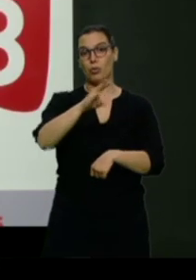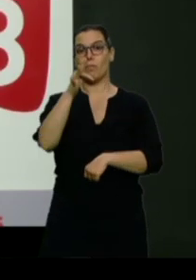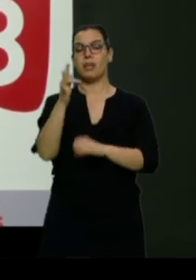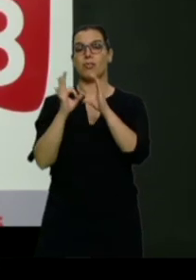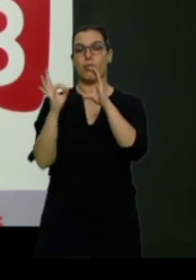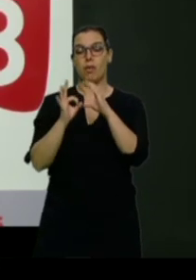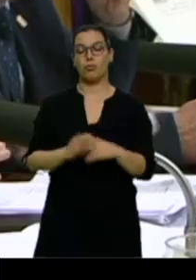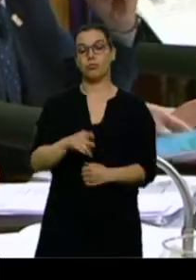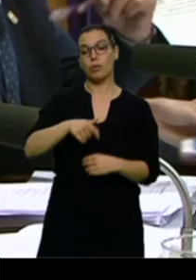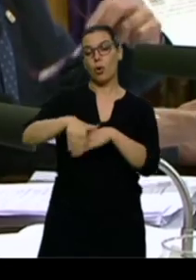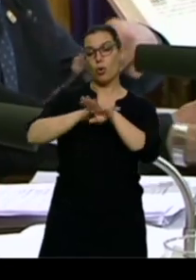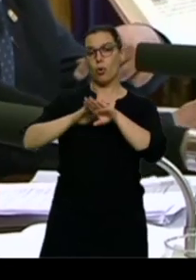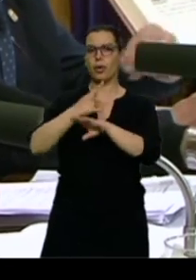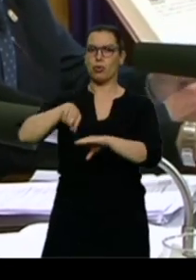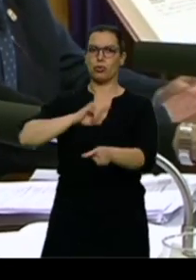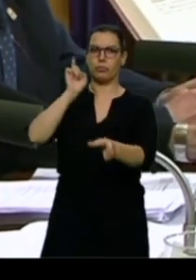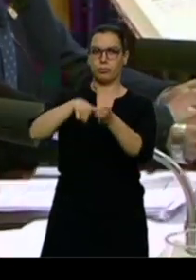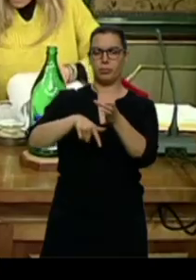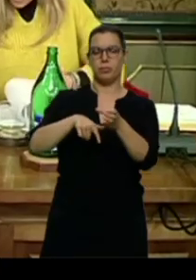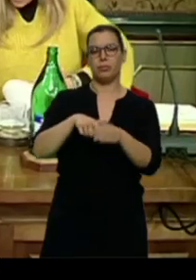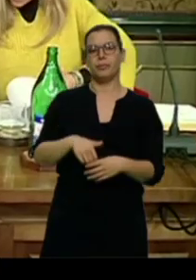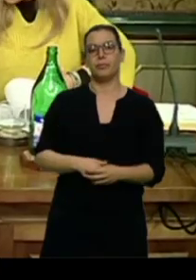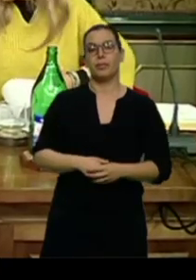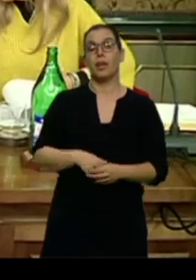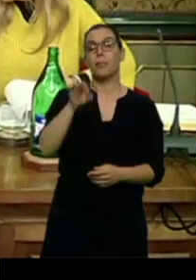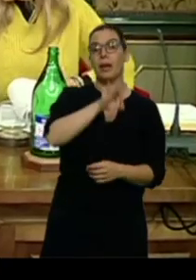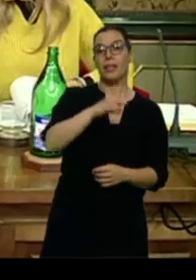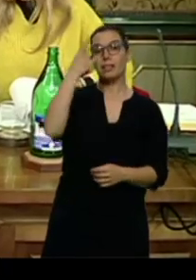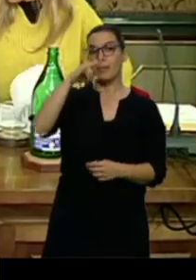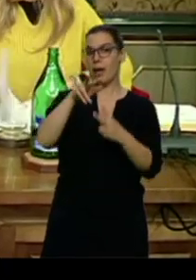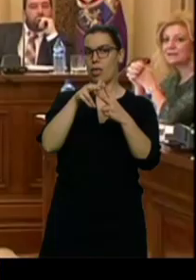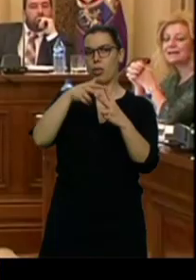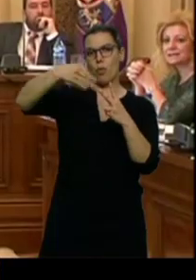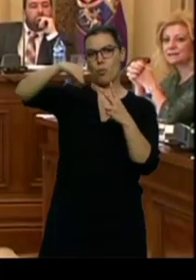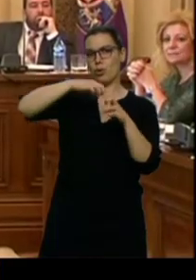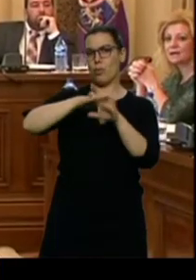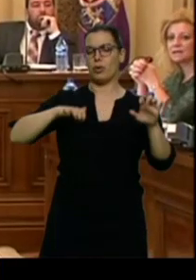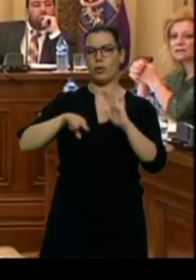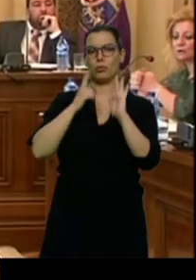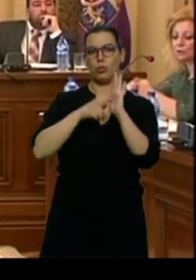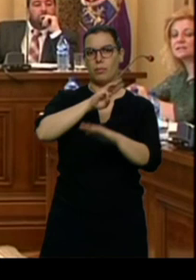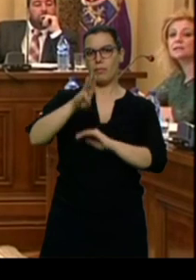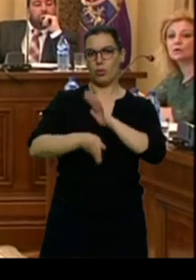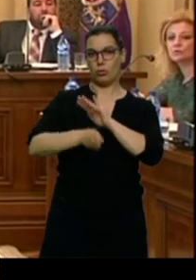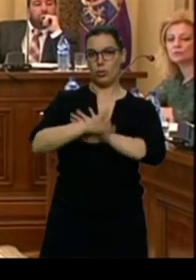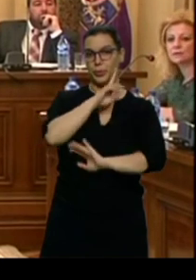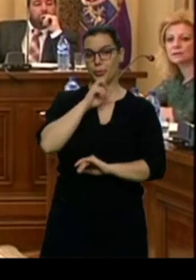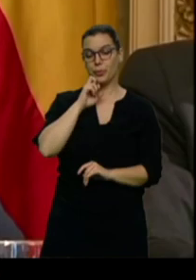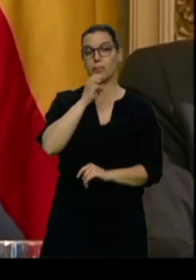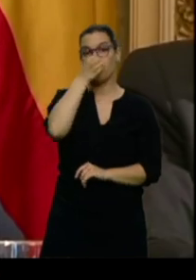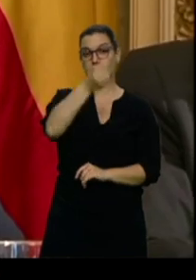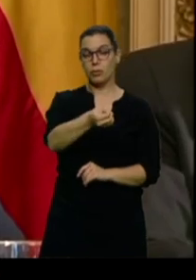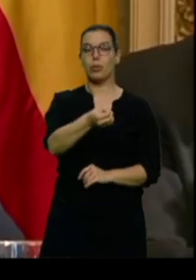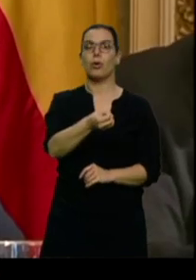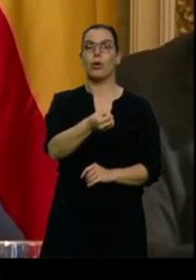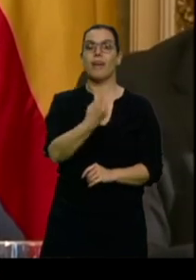que Ciudadanos esté presente. Solo en Palencia y Salamanca los populares logran retener su mayoría absoluta. El Partido Socialista está de momento a un diputado